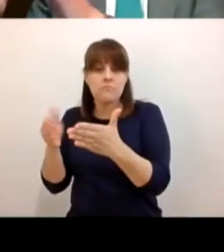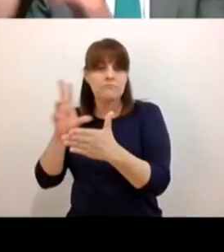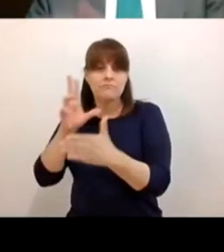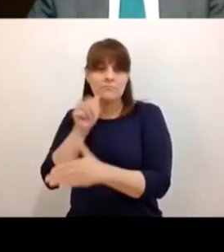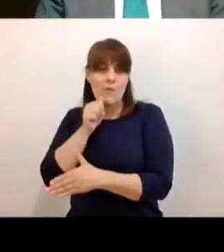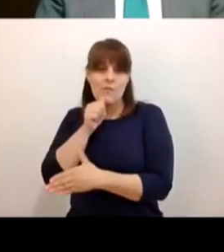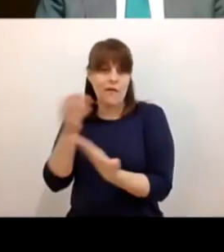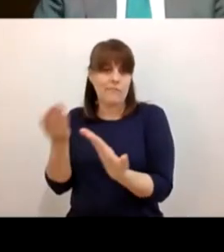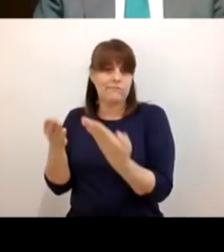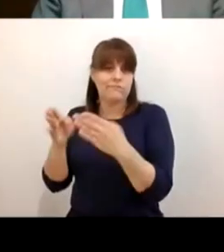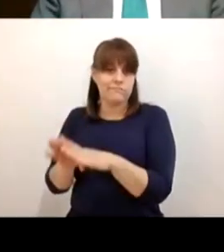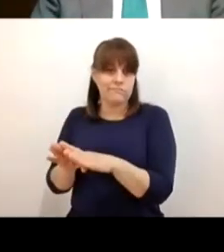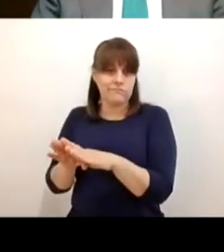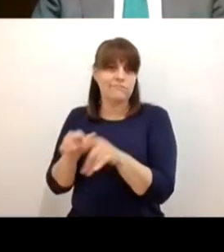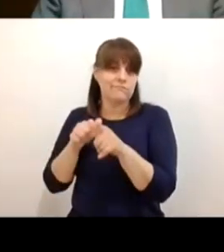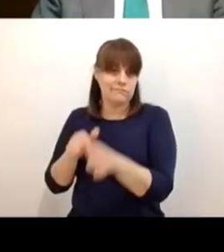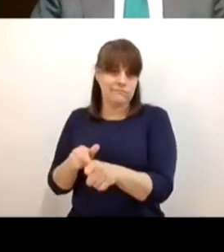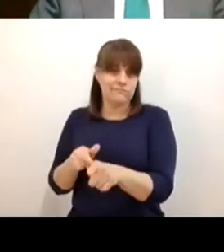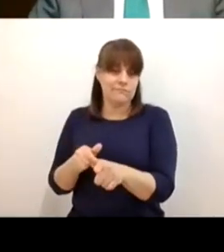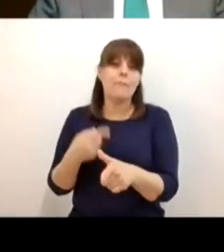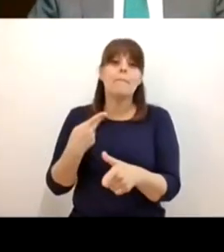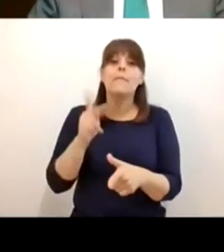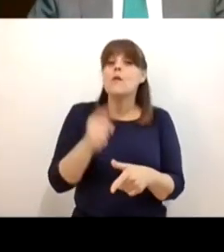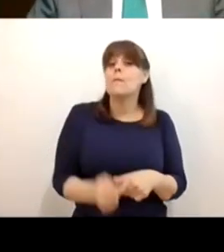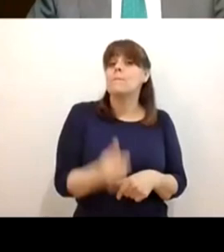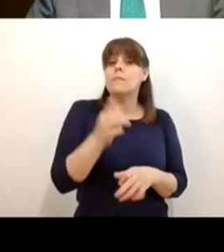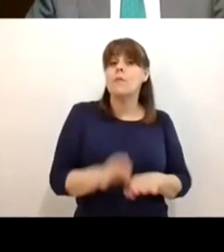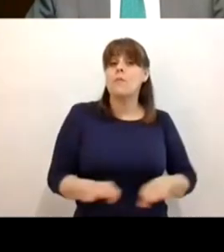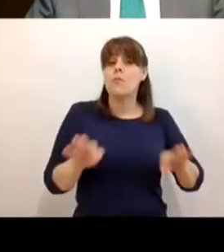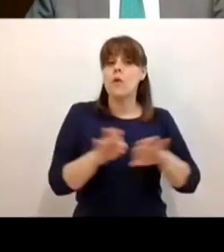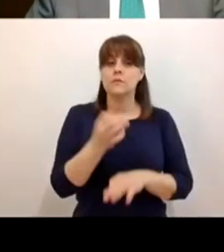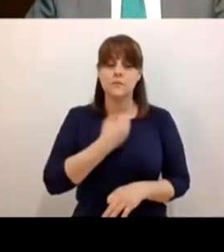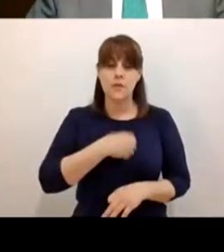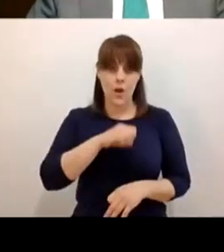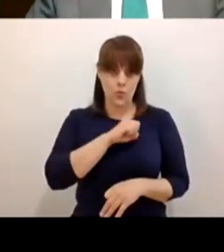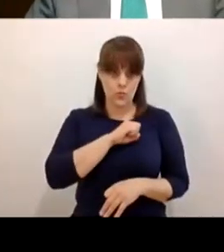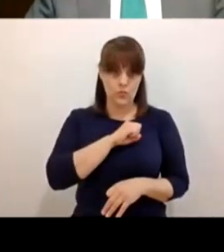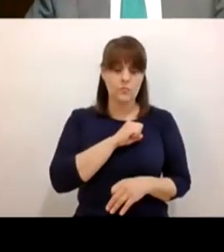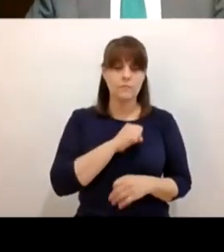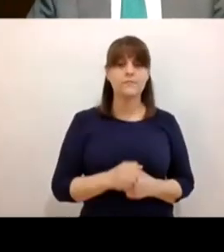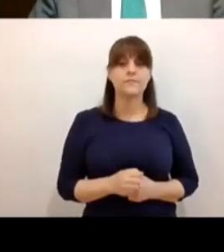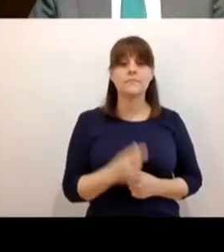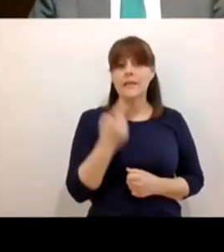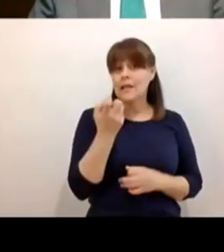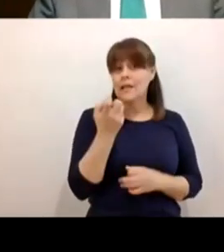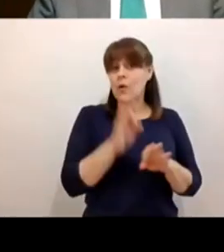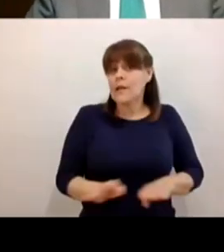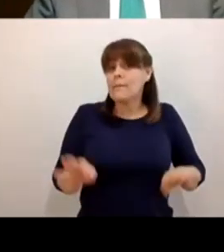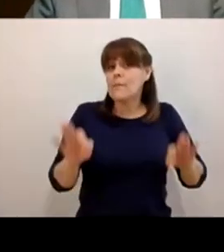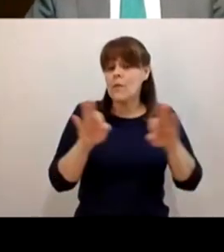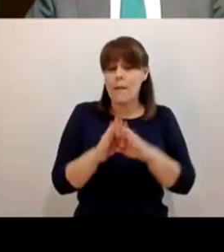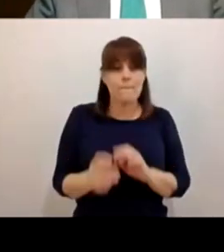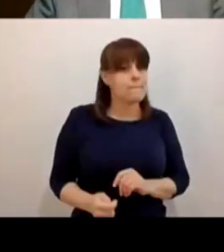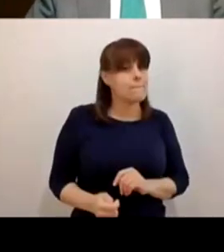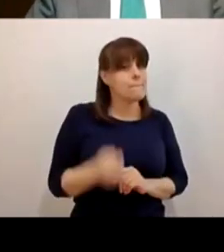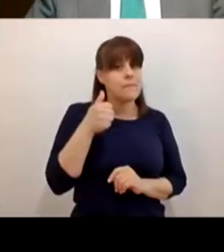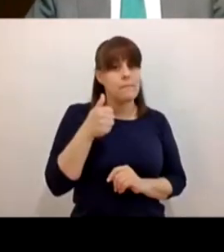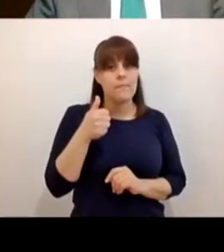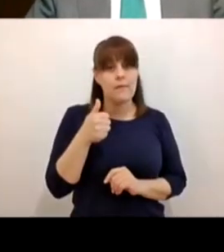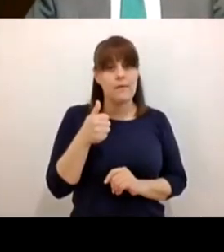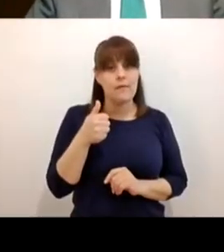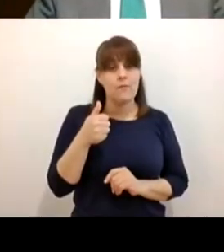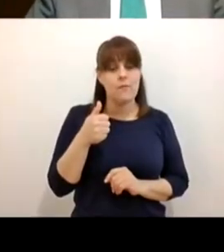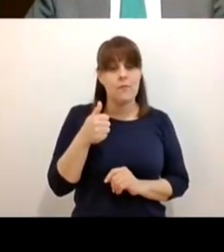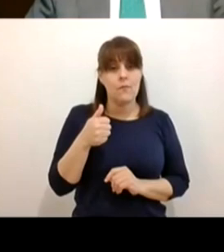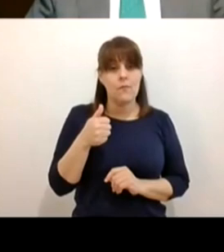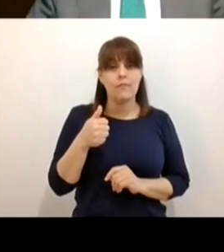pero la salud es primero eso ha sido lo que nos ha normado desde un principio pues el receso